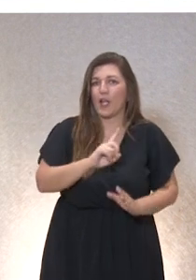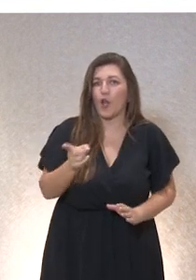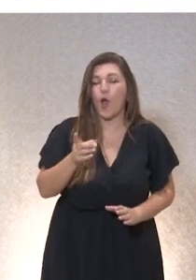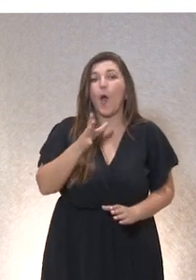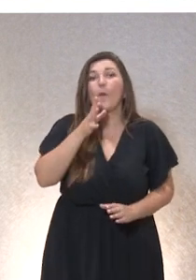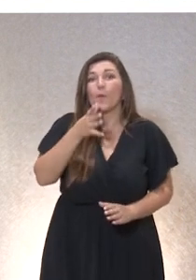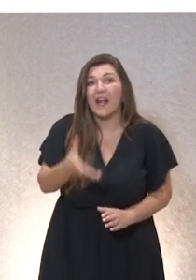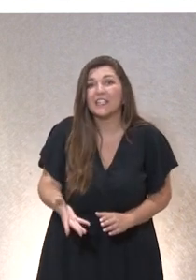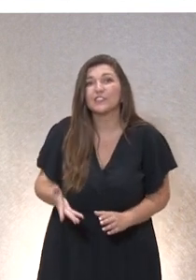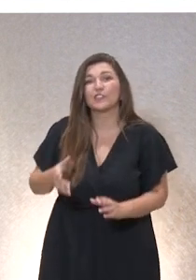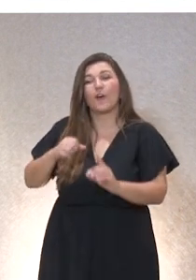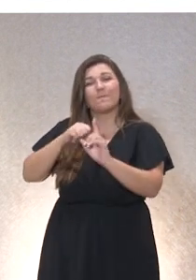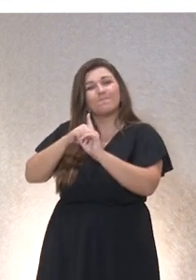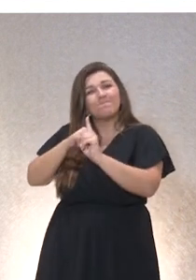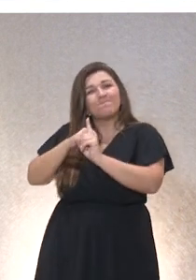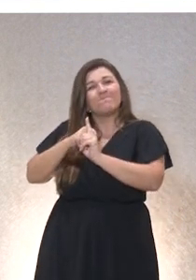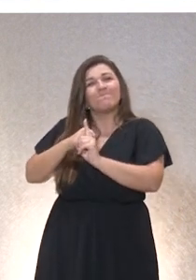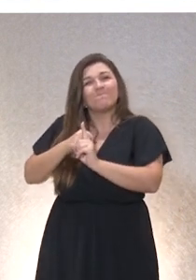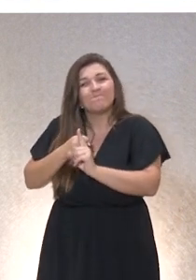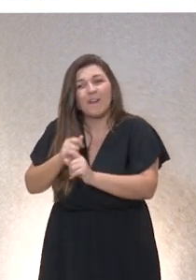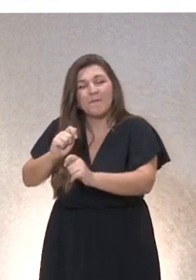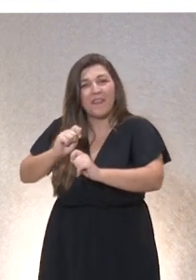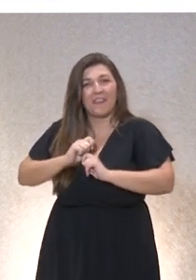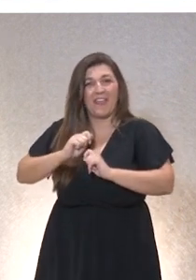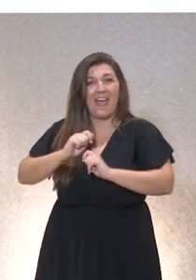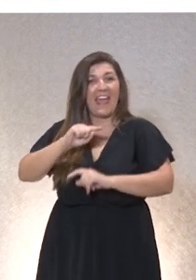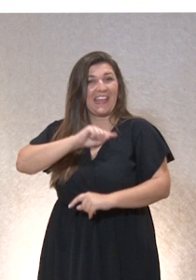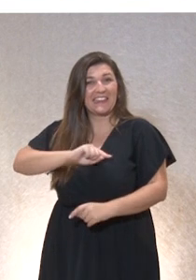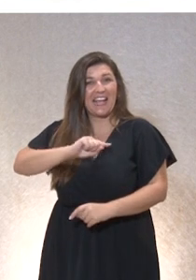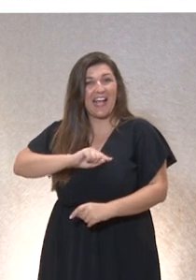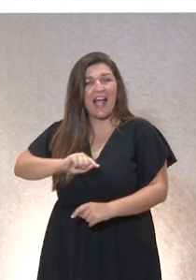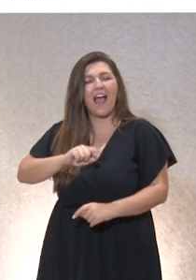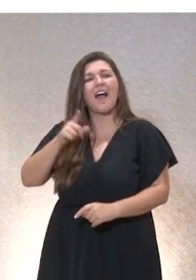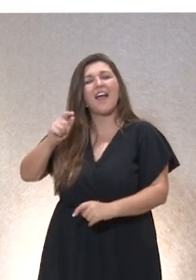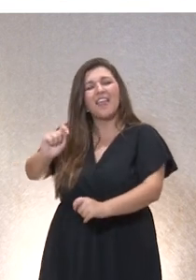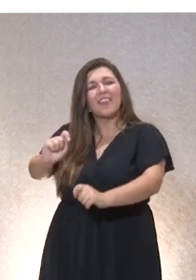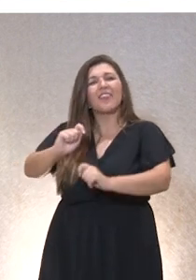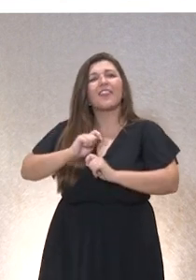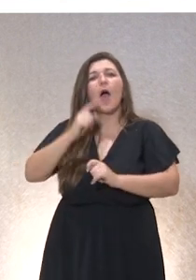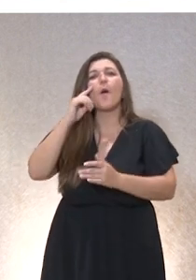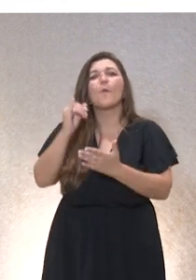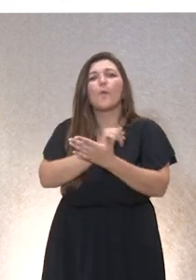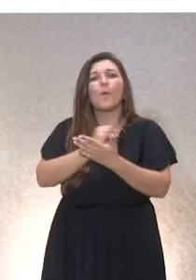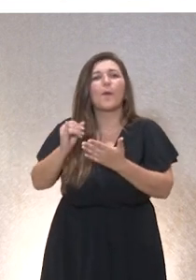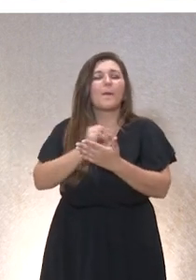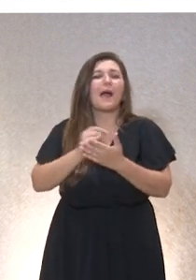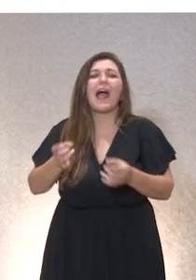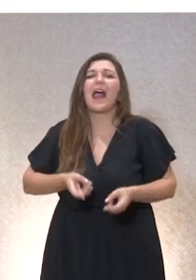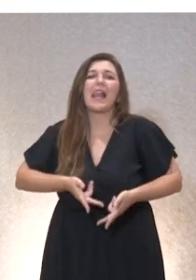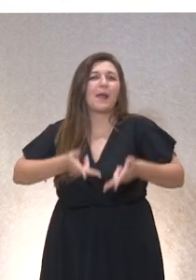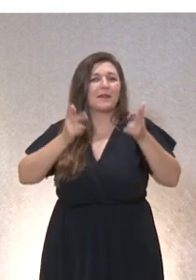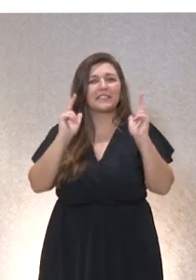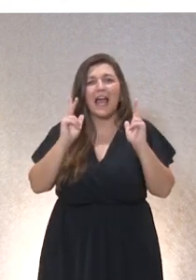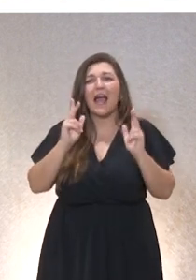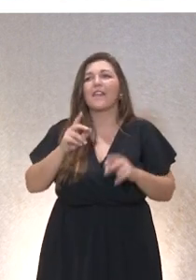forzosidad a la que me lleva la ética es una forzosidad que pone a prueba mi libertad, que pone a prueba la